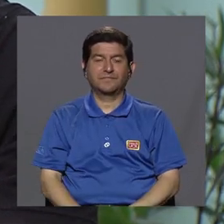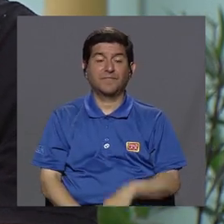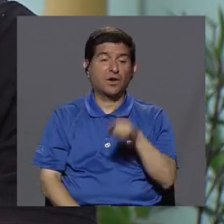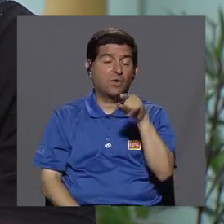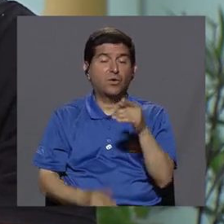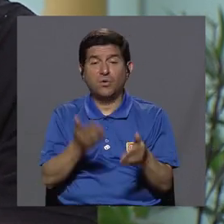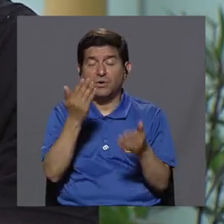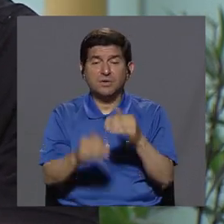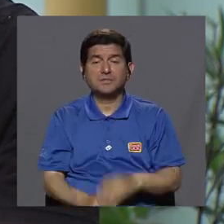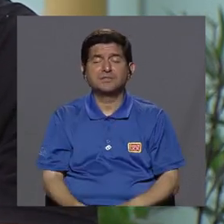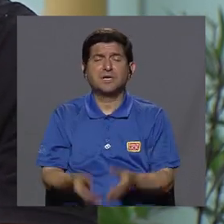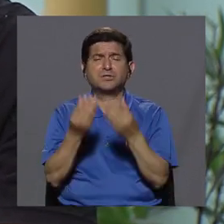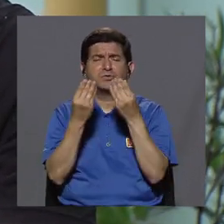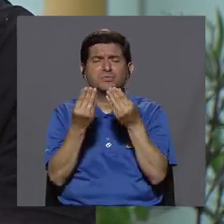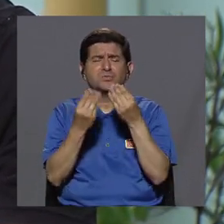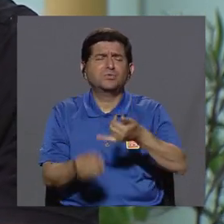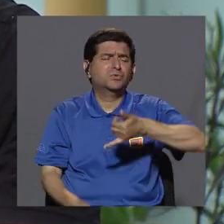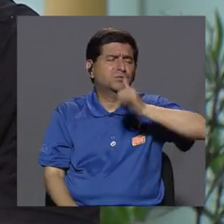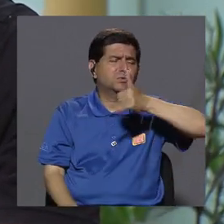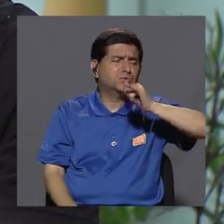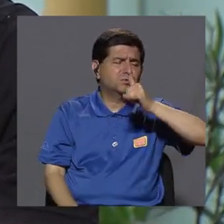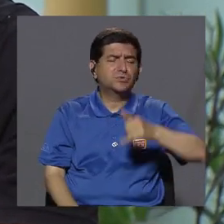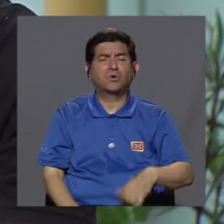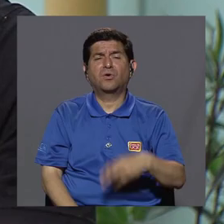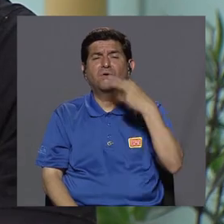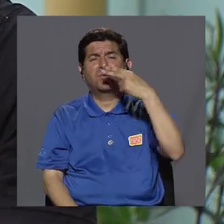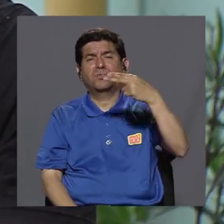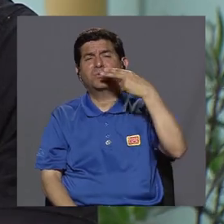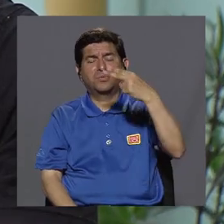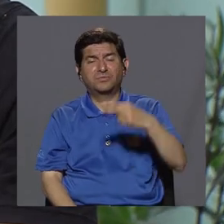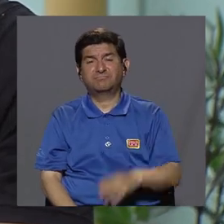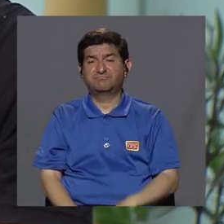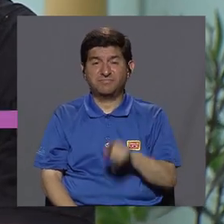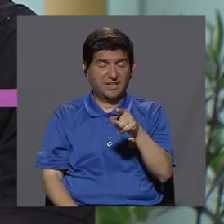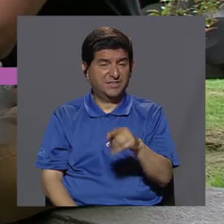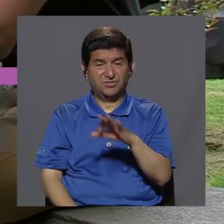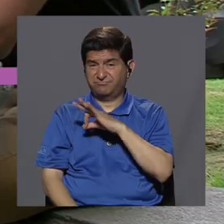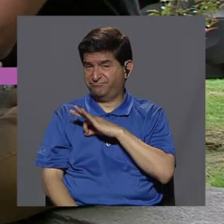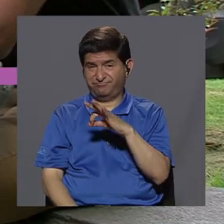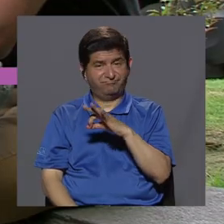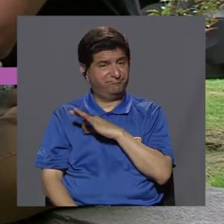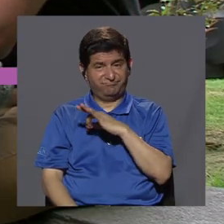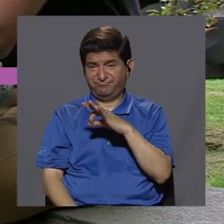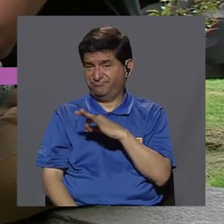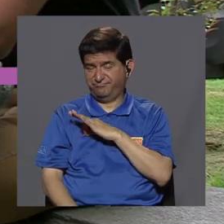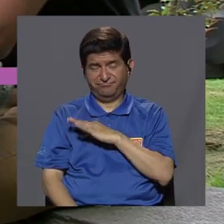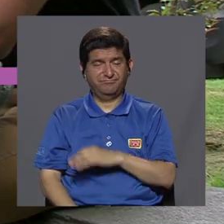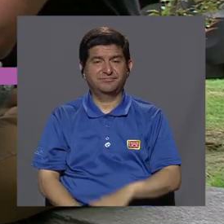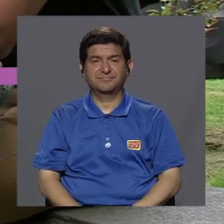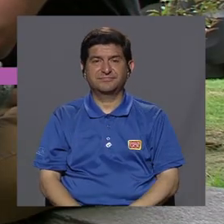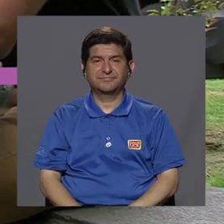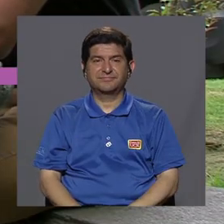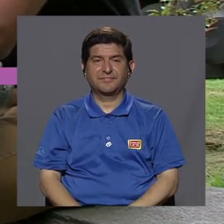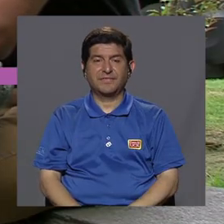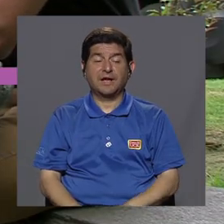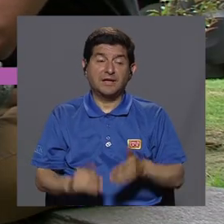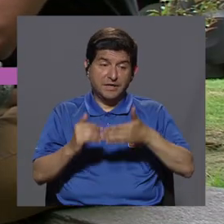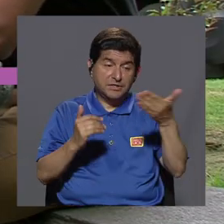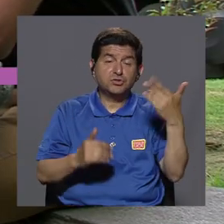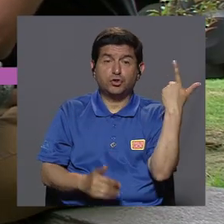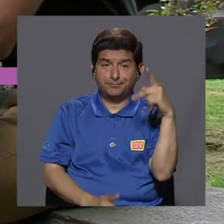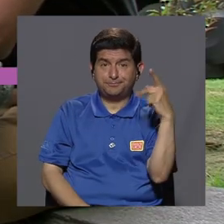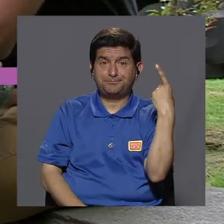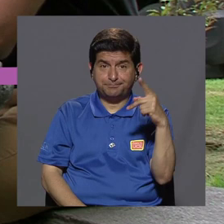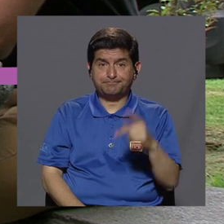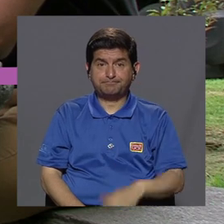Ese exceso a bebidas alcohólicas, al fumado, pues no nos van a hacer bien. Y son